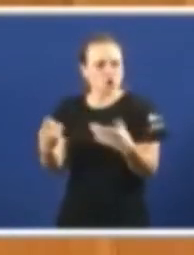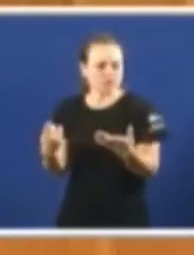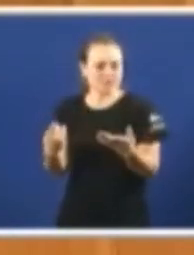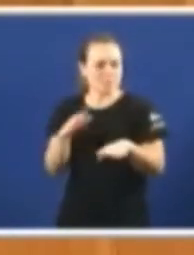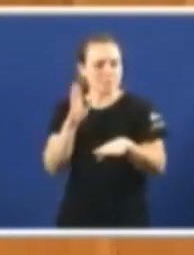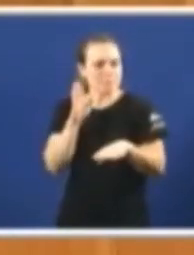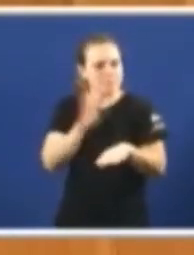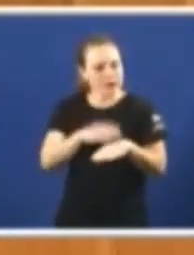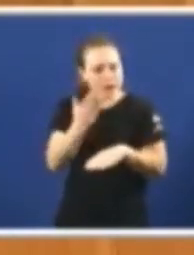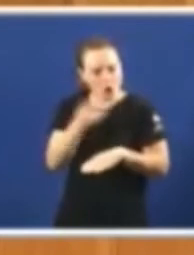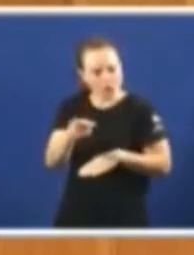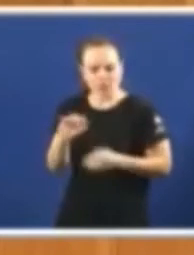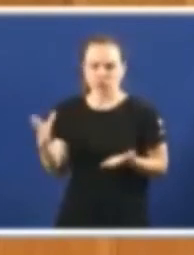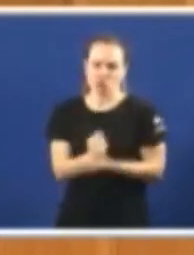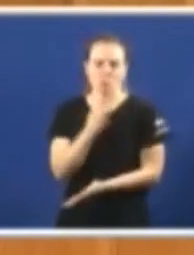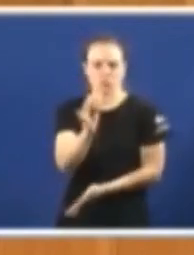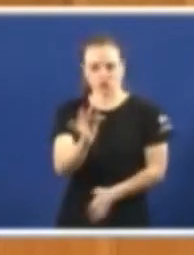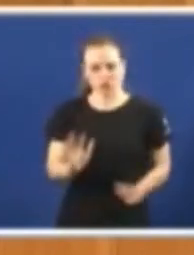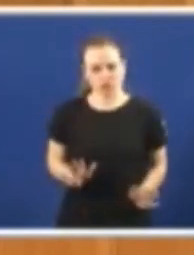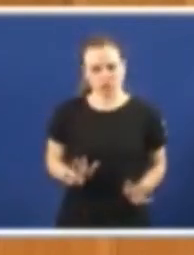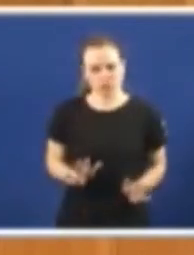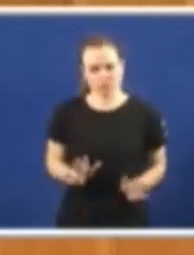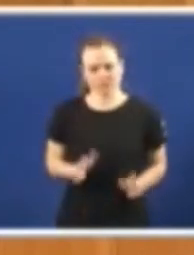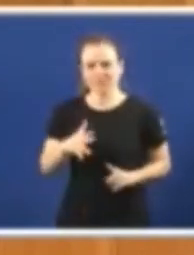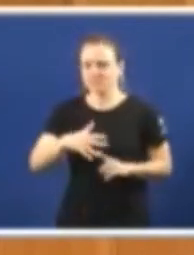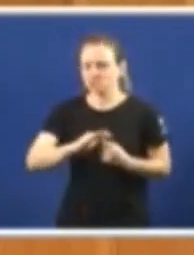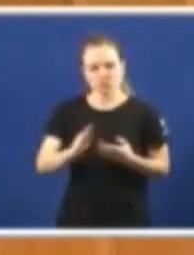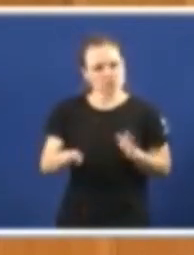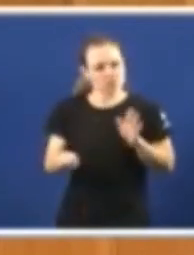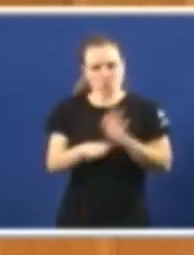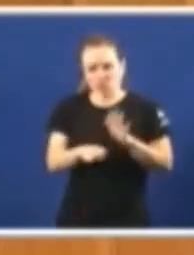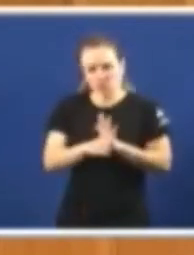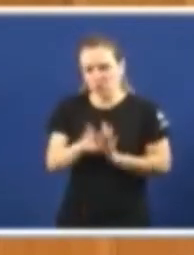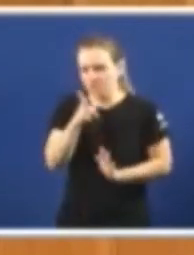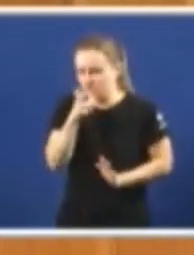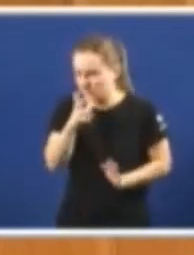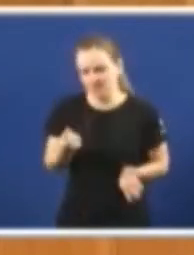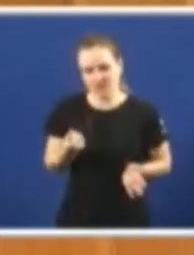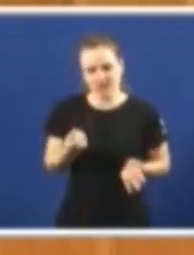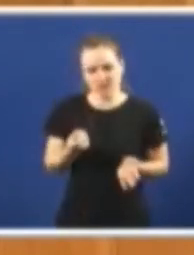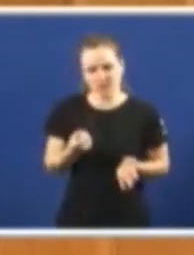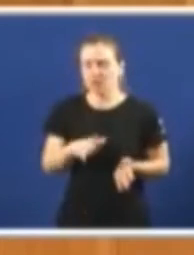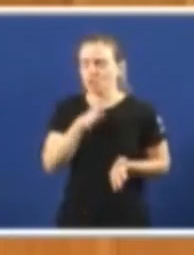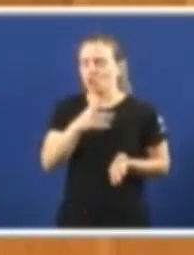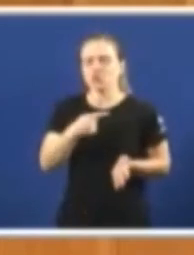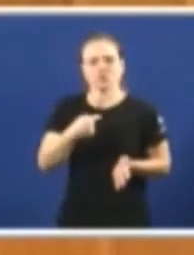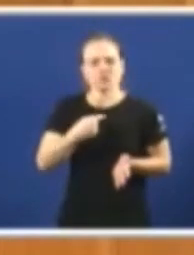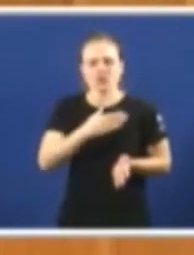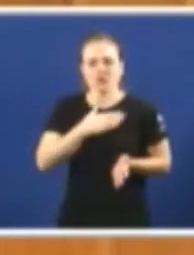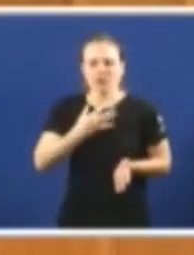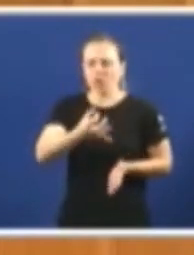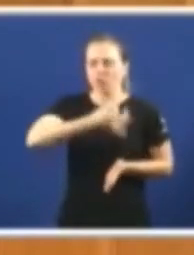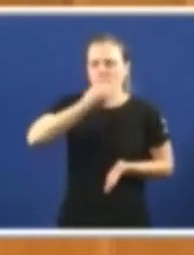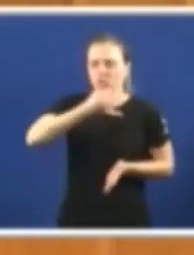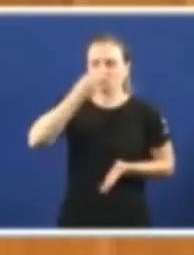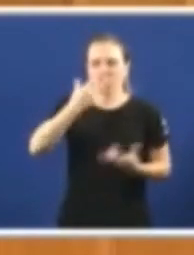moi positivas. As cifras son dramáticas, siguen matándonos, por eso eu apelo a menos discursos autocomplacientes, menos